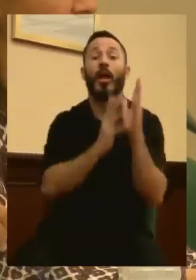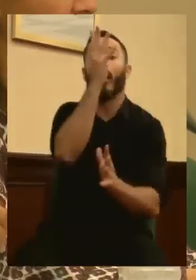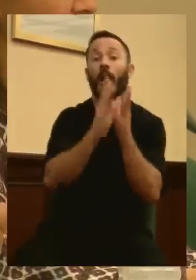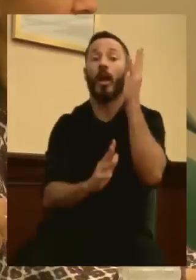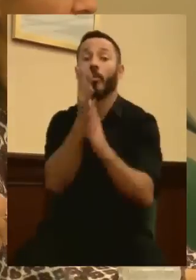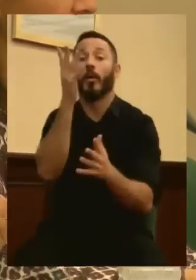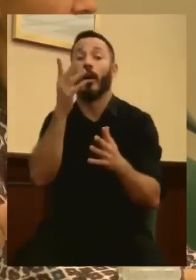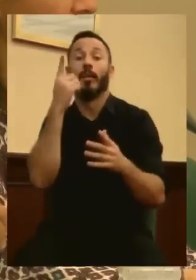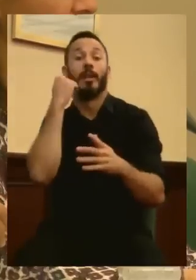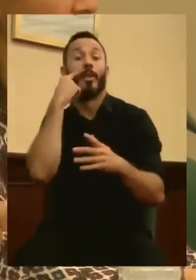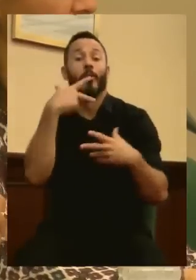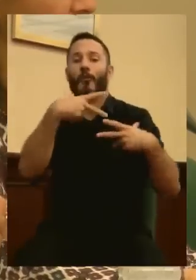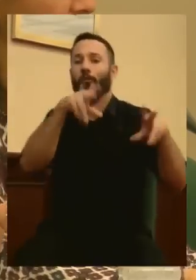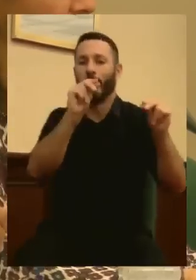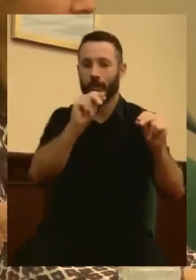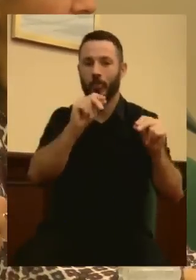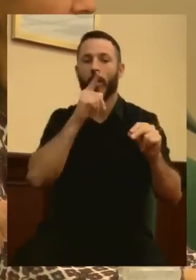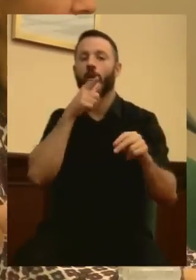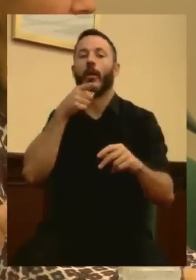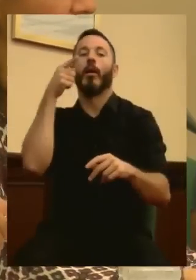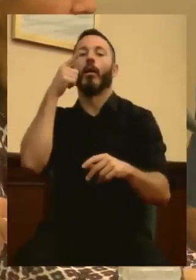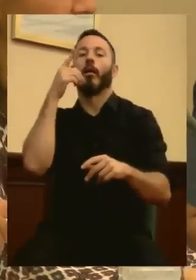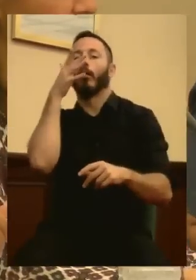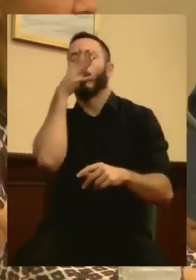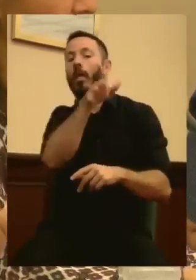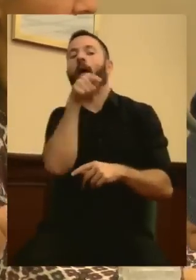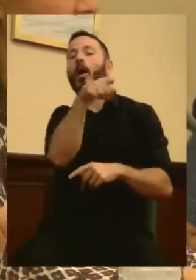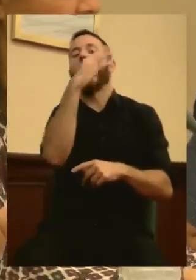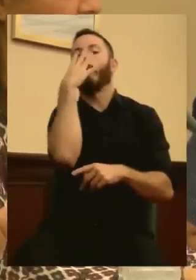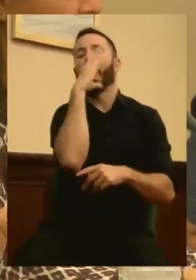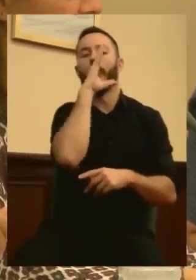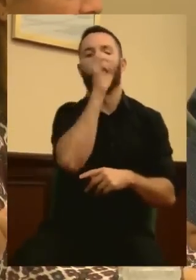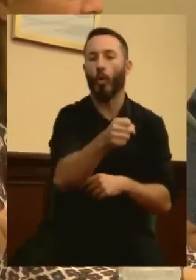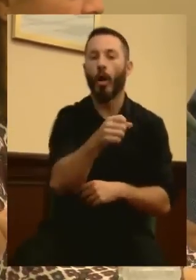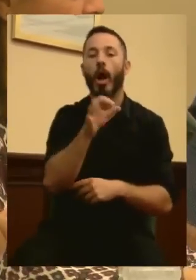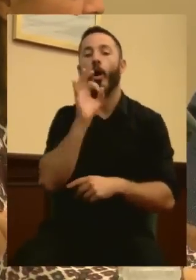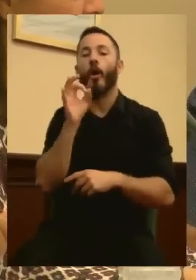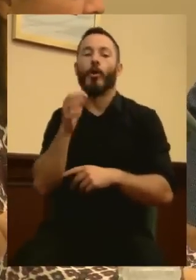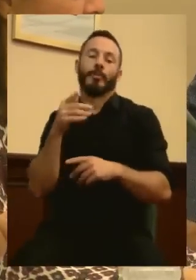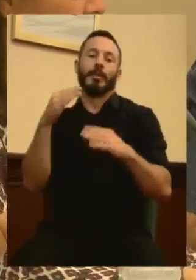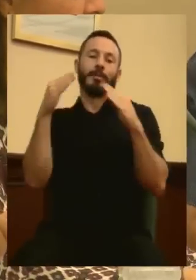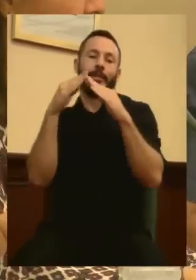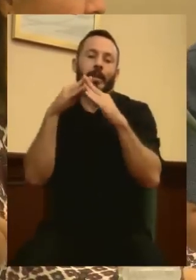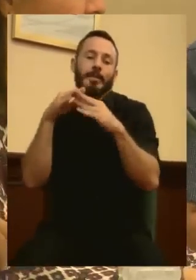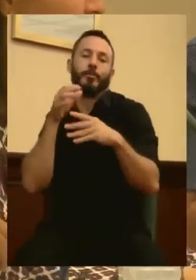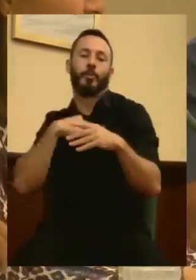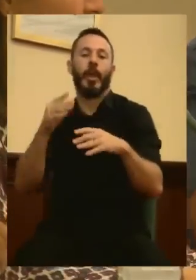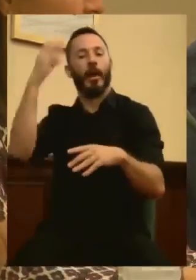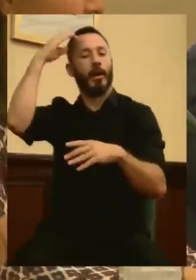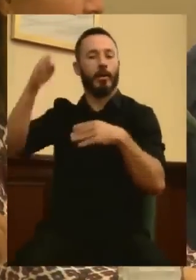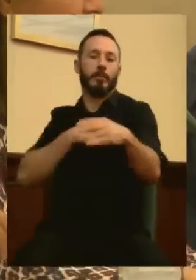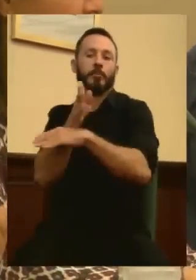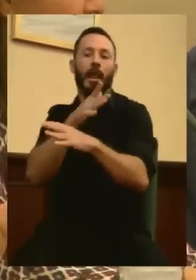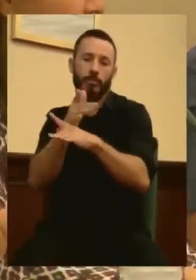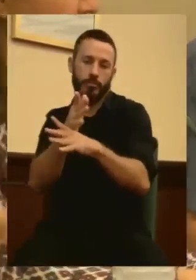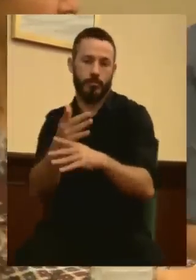la acusación de brujas ni el derecho de pernada, por ejemplo. Gracias. Muchas